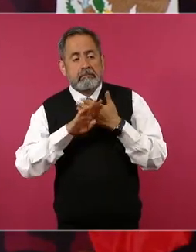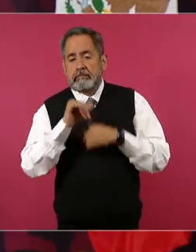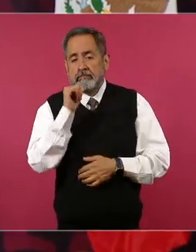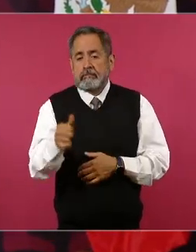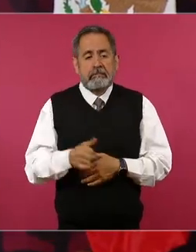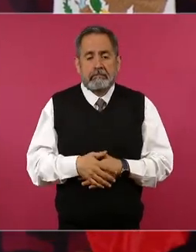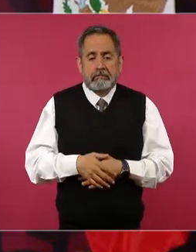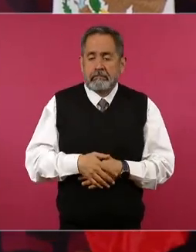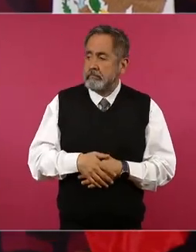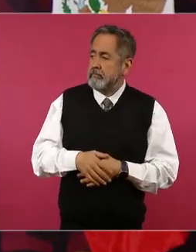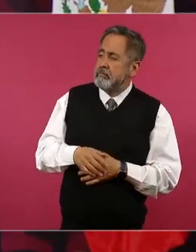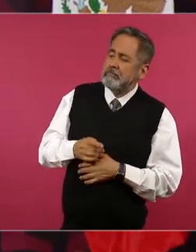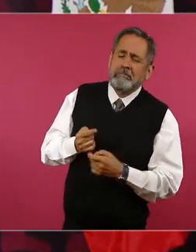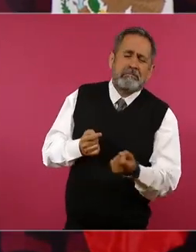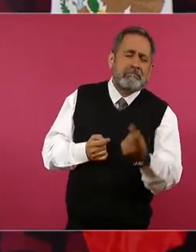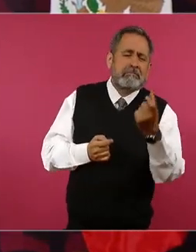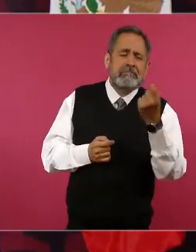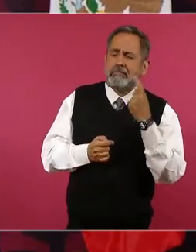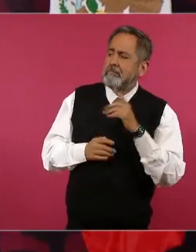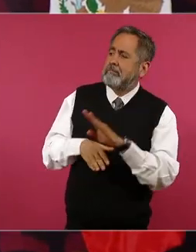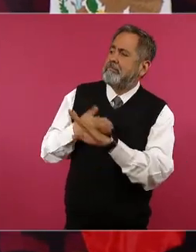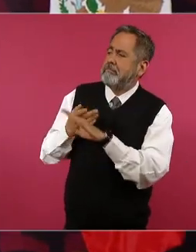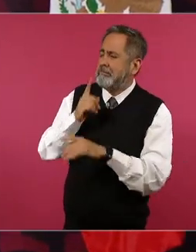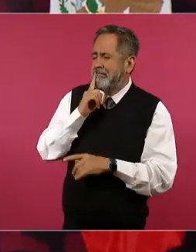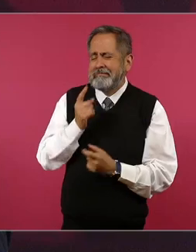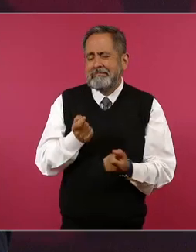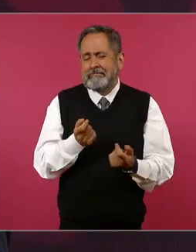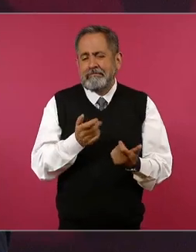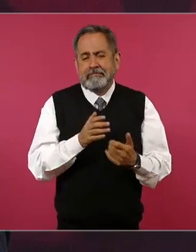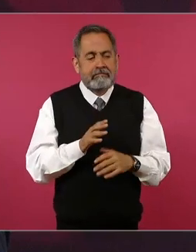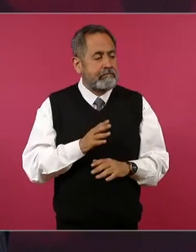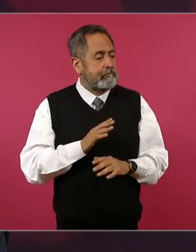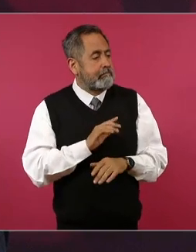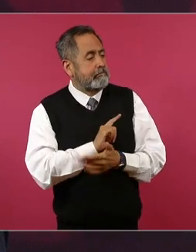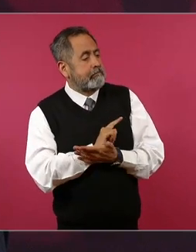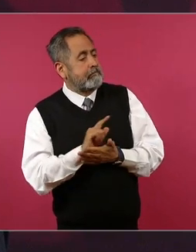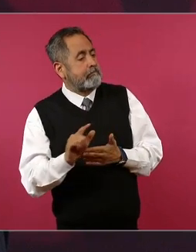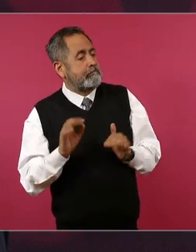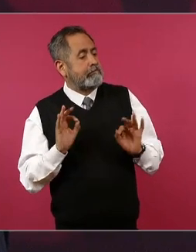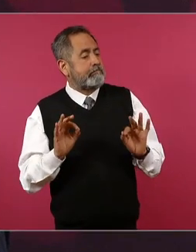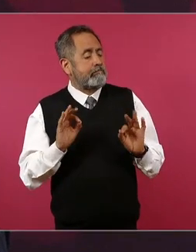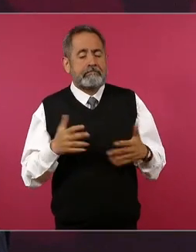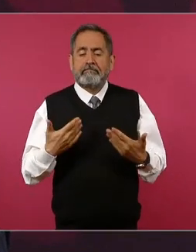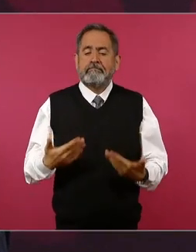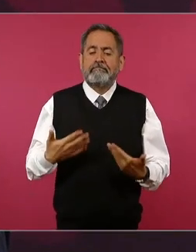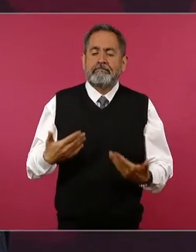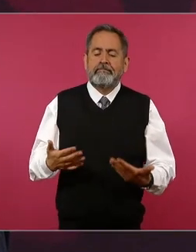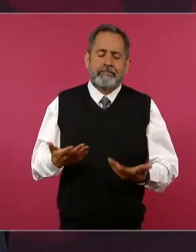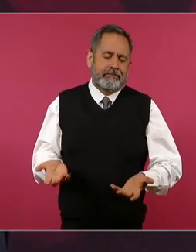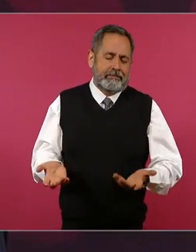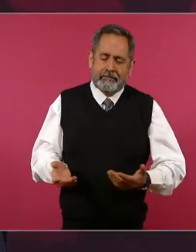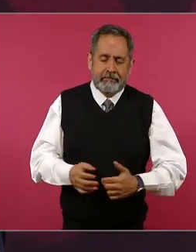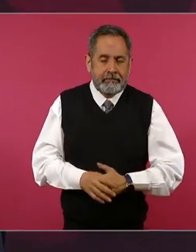muy pocos ahora no